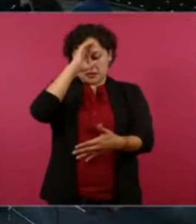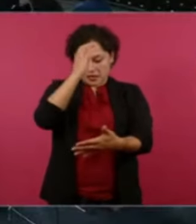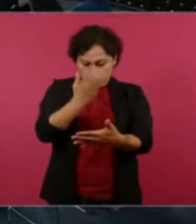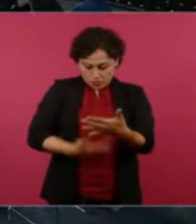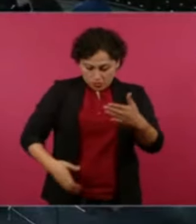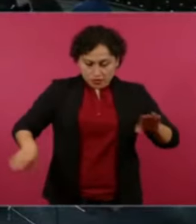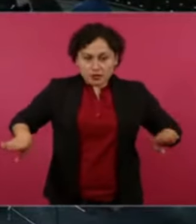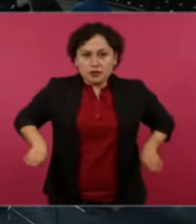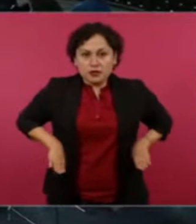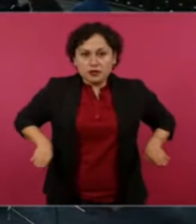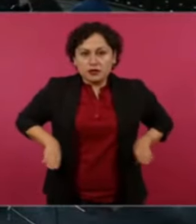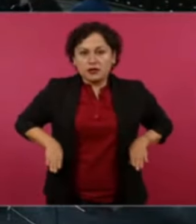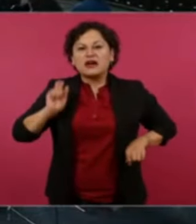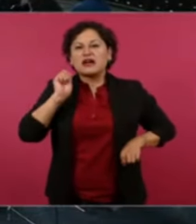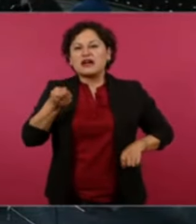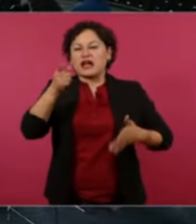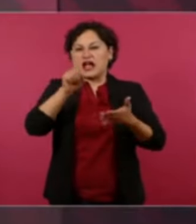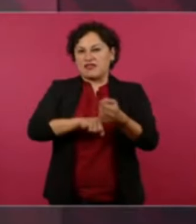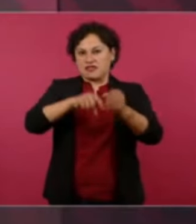no no las estructuras